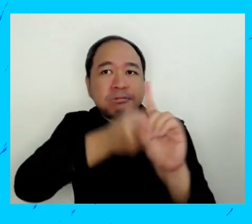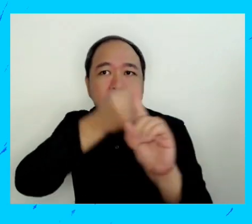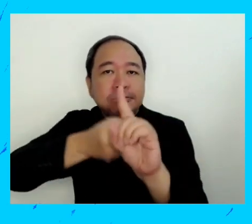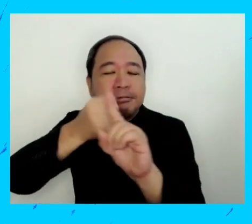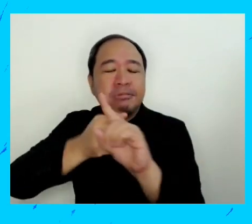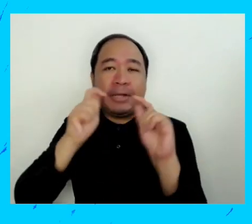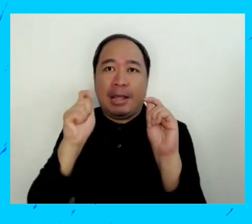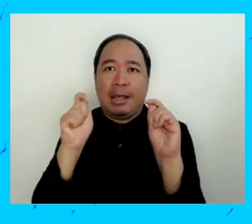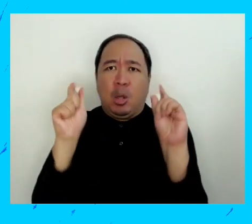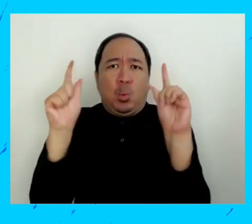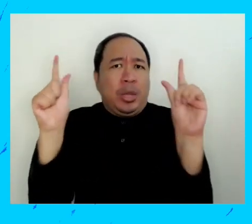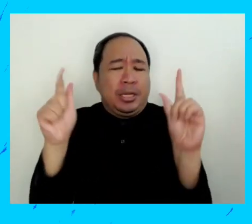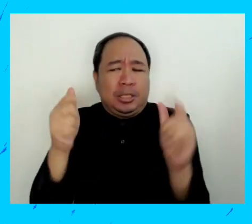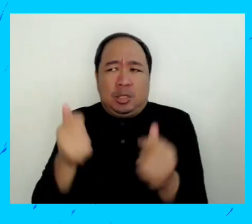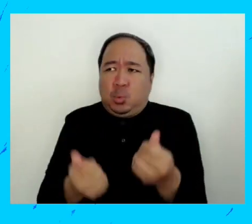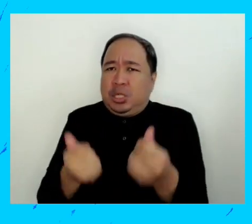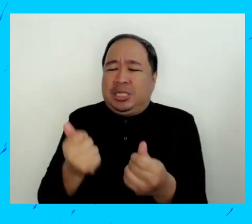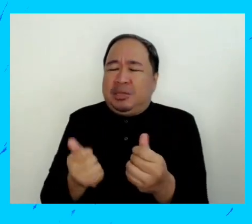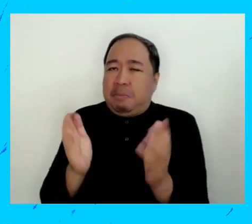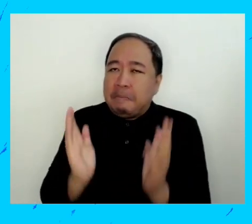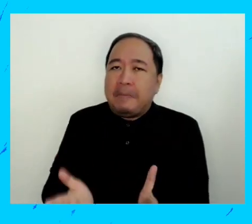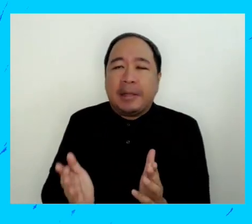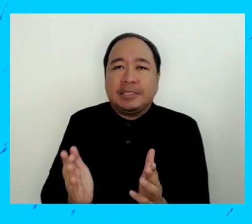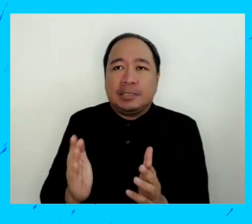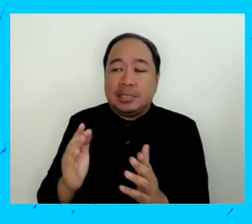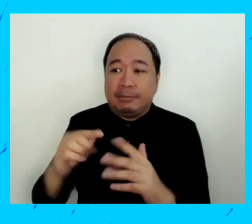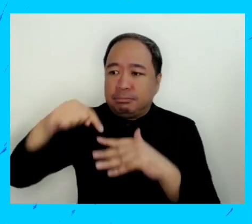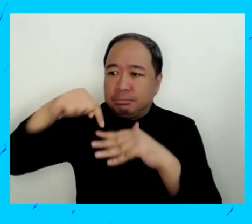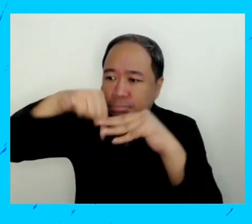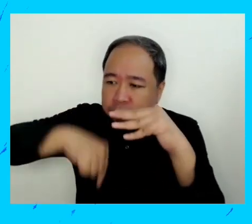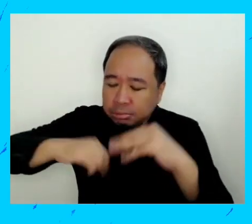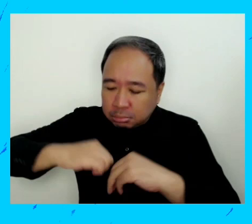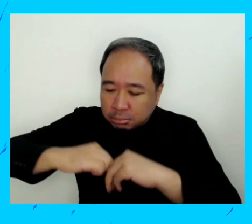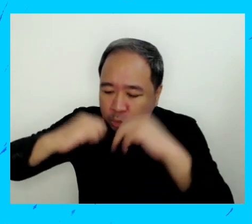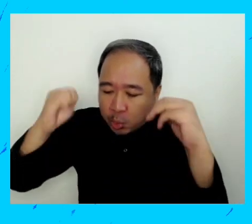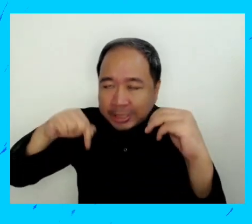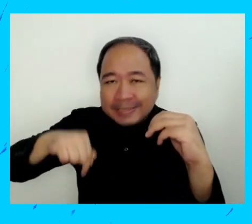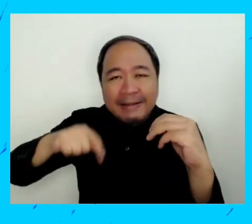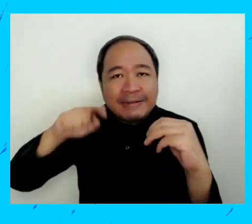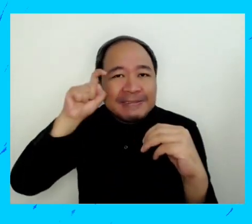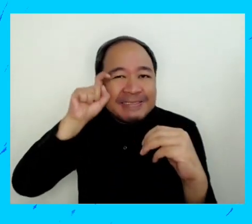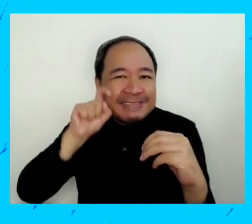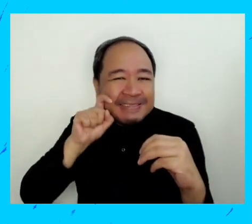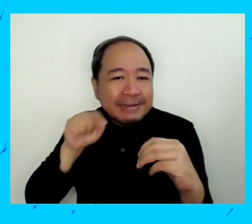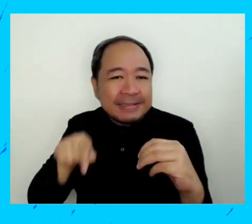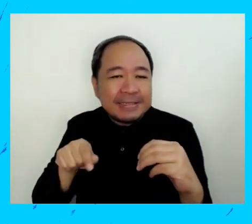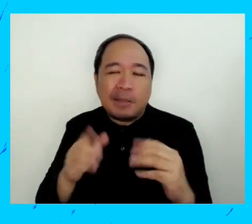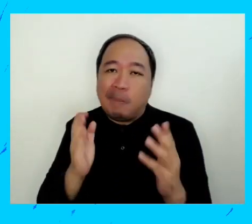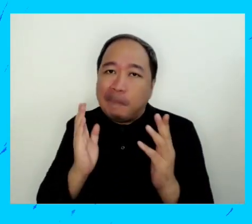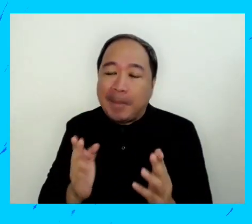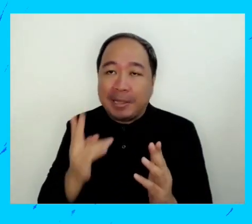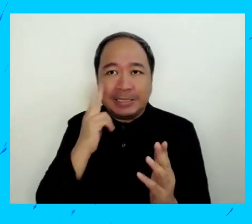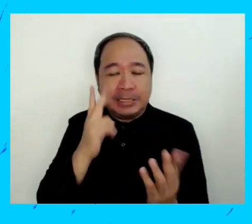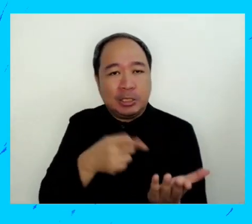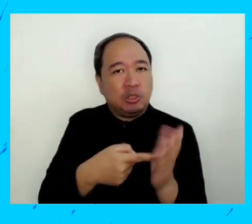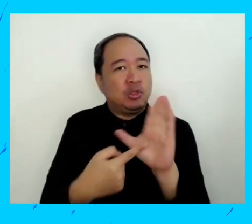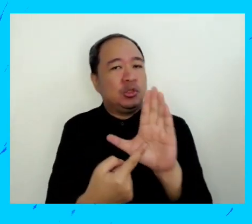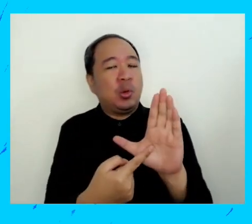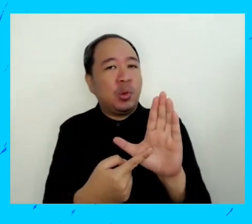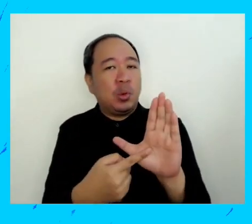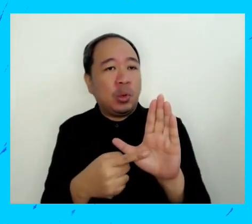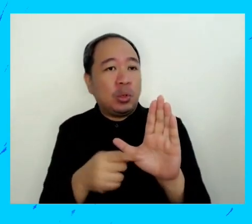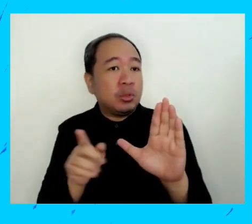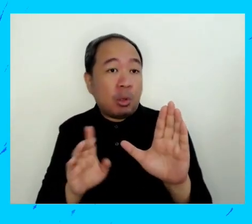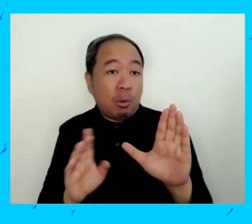Y tenemos que realmente traer concienciación sobre lo que significa